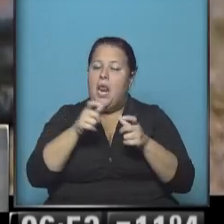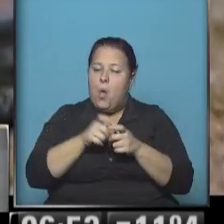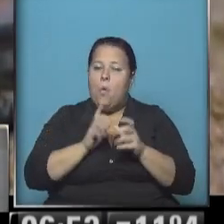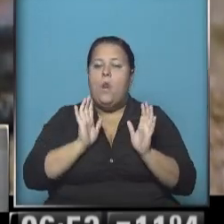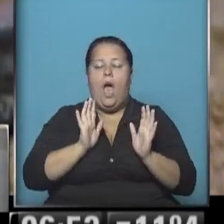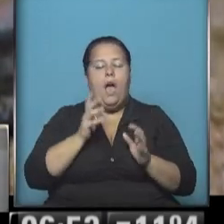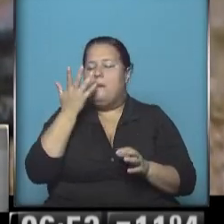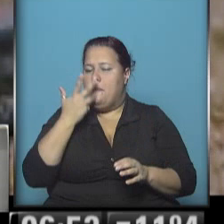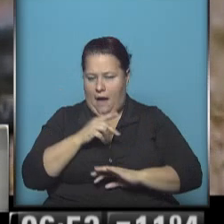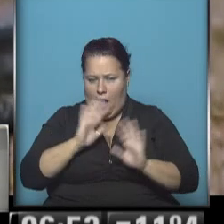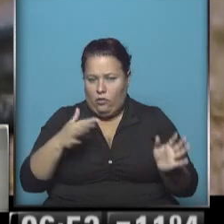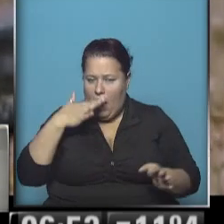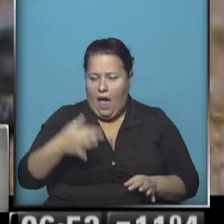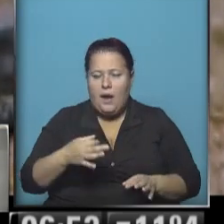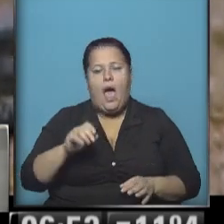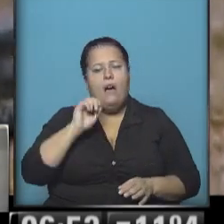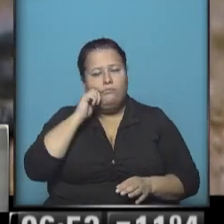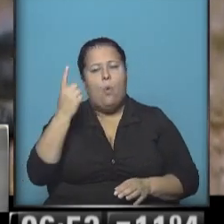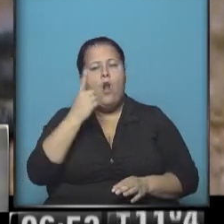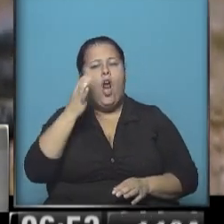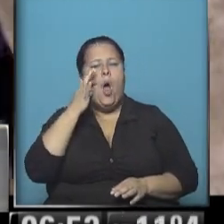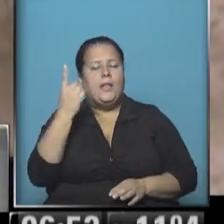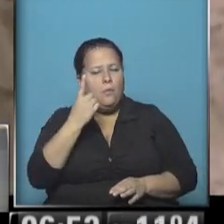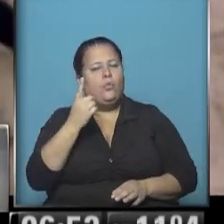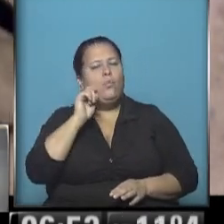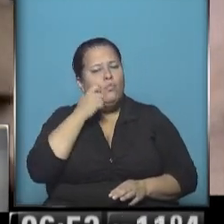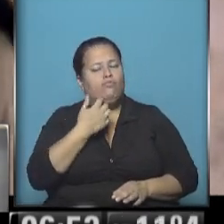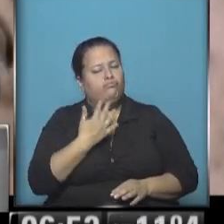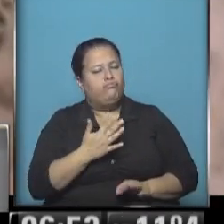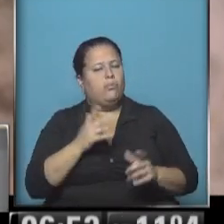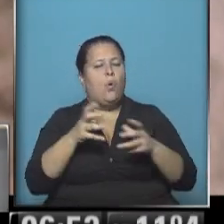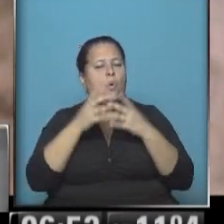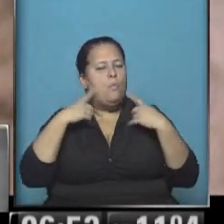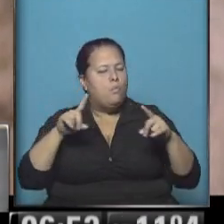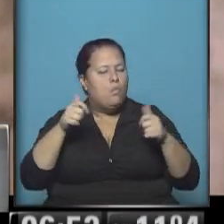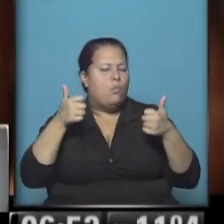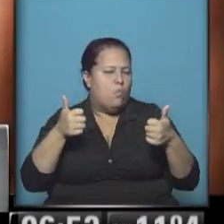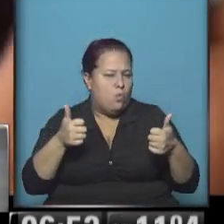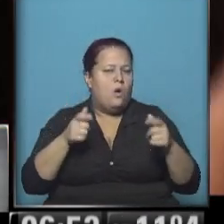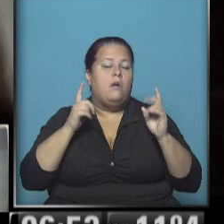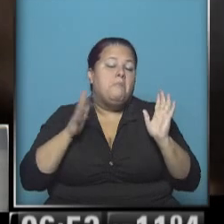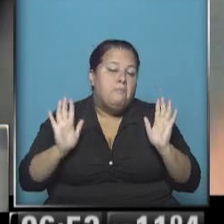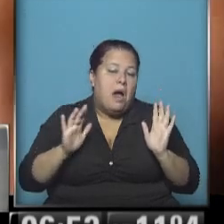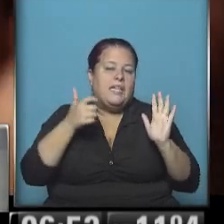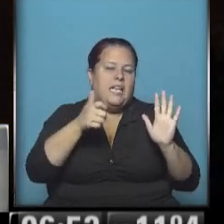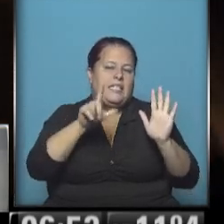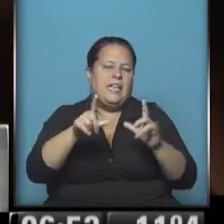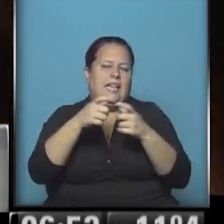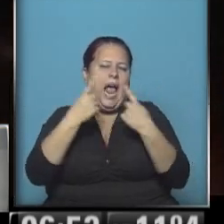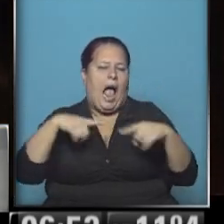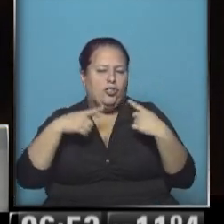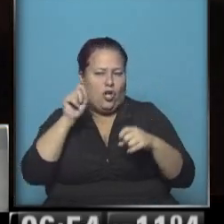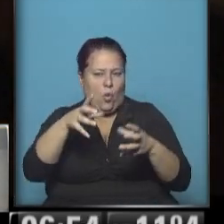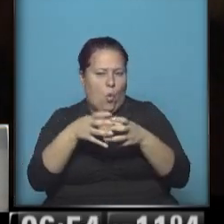encantadora, la verdad pasé una hora, 40 minutos, muy, muy agradable, con una banda de sonido genial, por lo menos hay 6 o 7 temas que